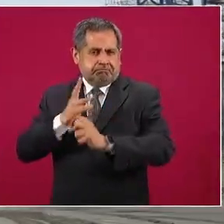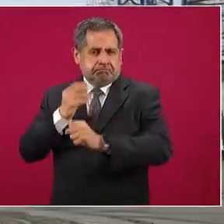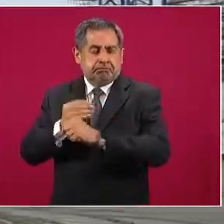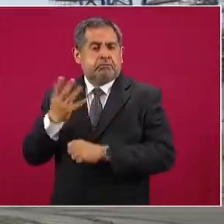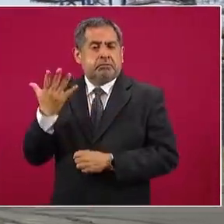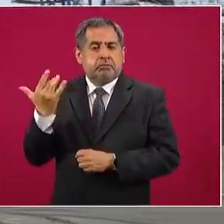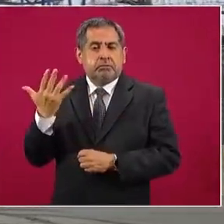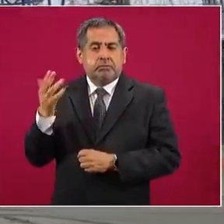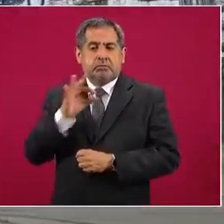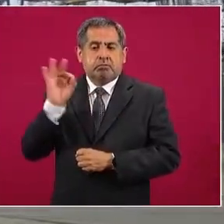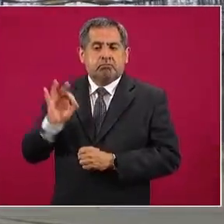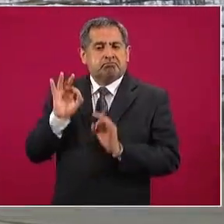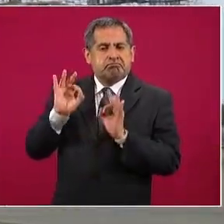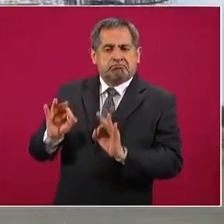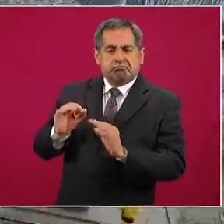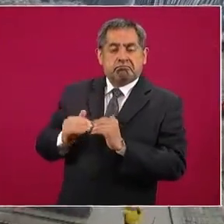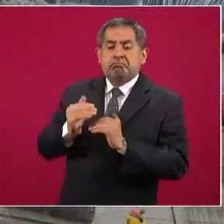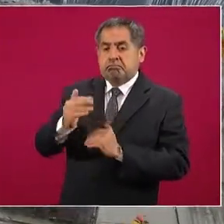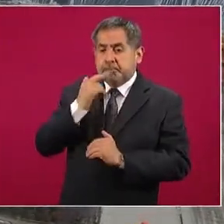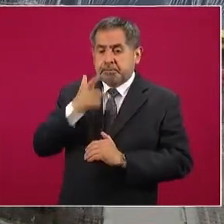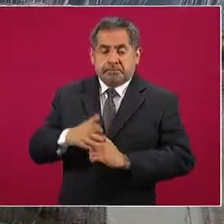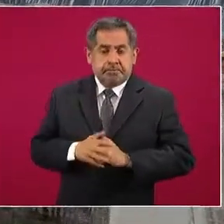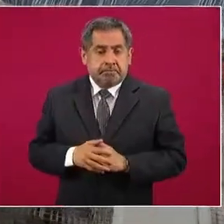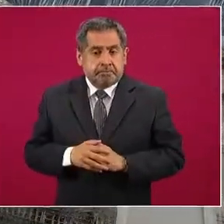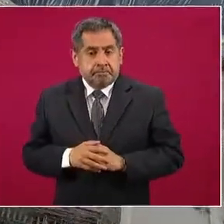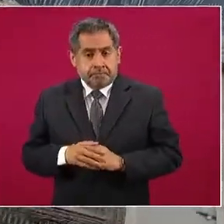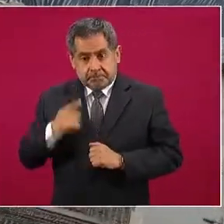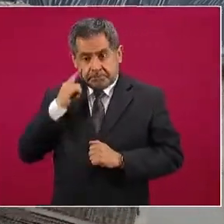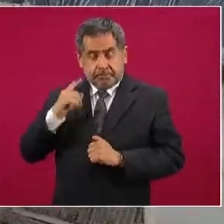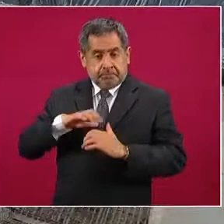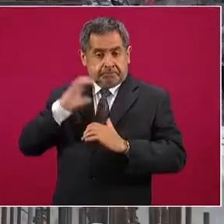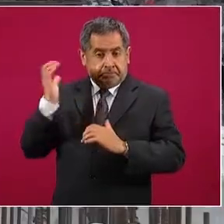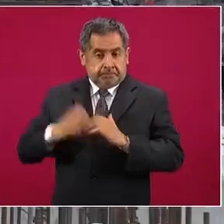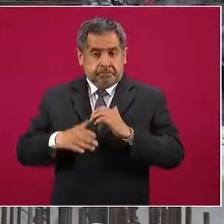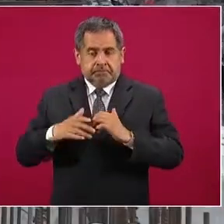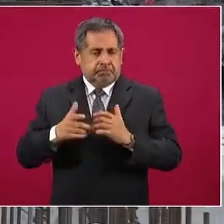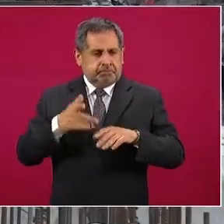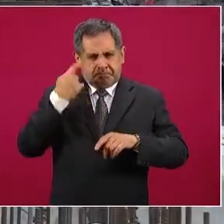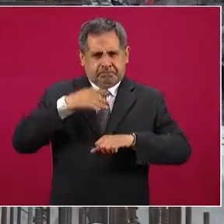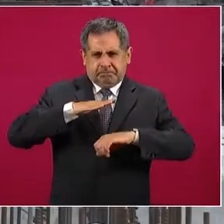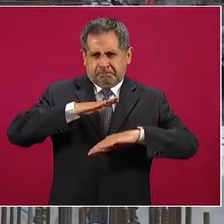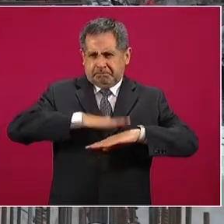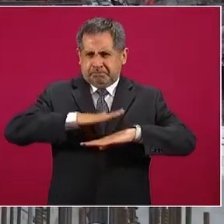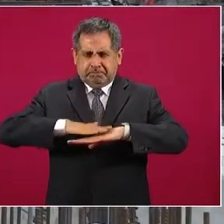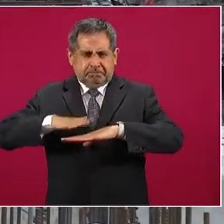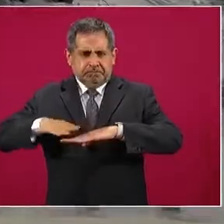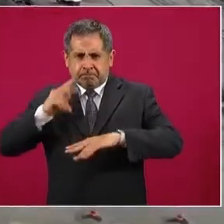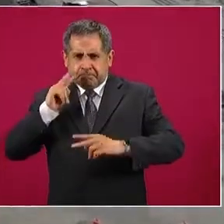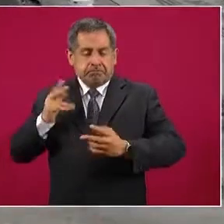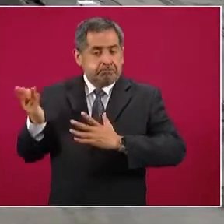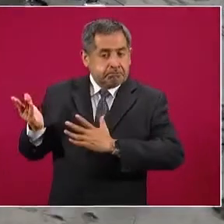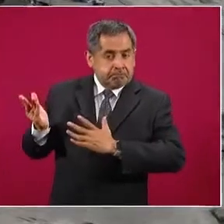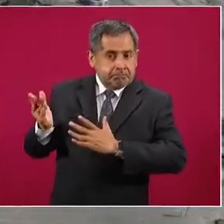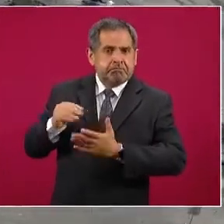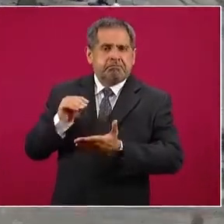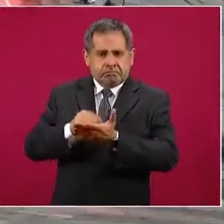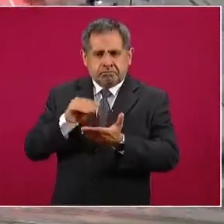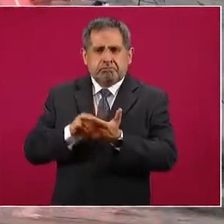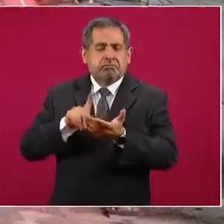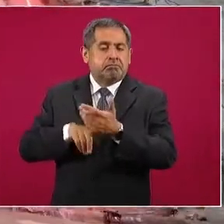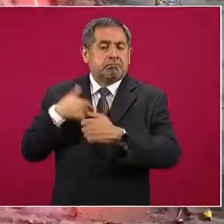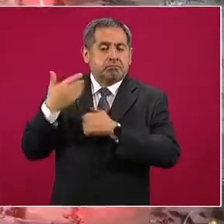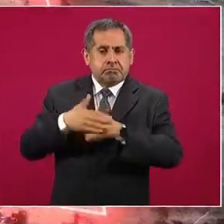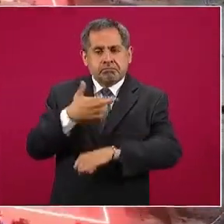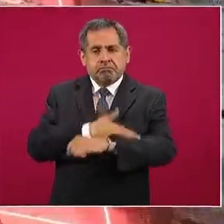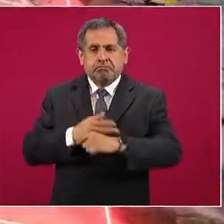del 50% en dicha estructura. Y las plantas que han culminado área en la fase de cimentación e ingeniería de detalle continúan con la construcción de los